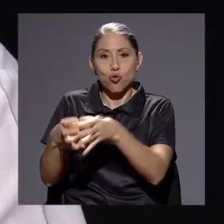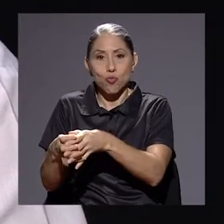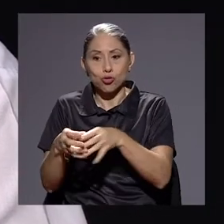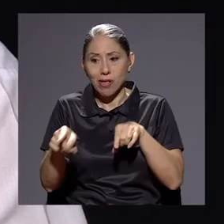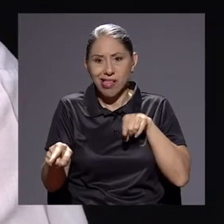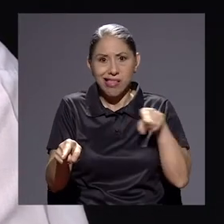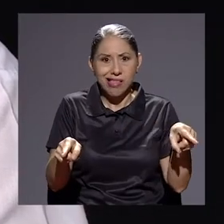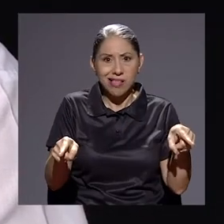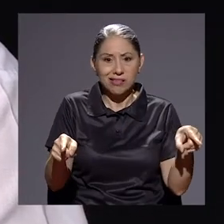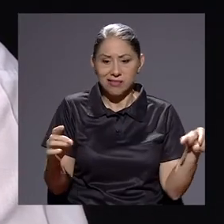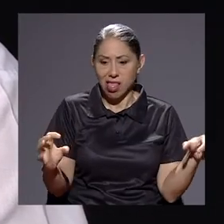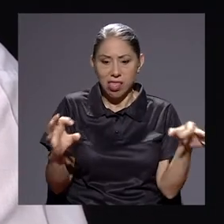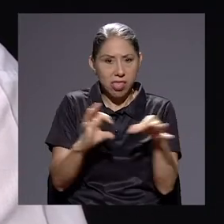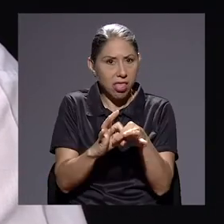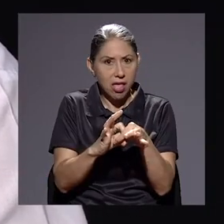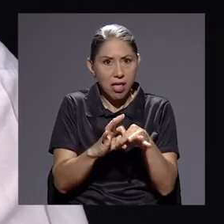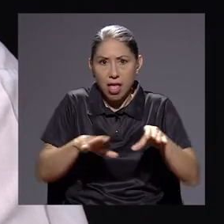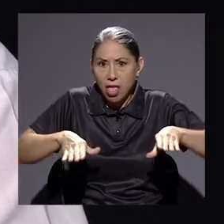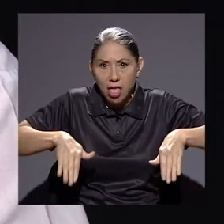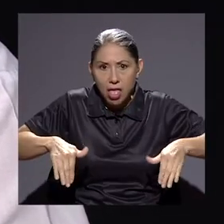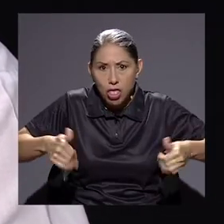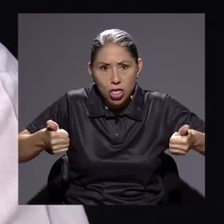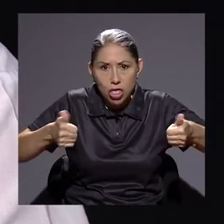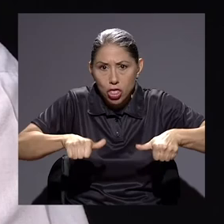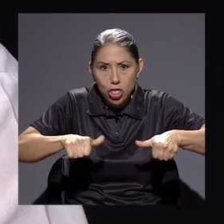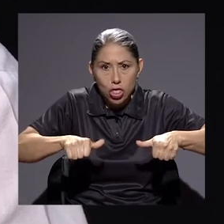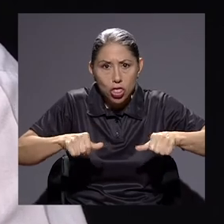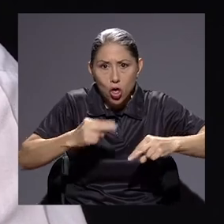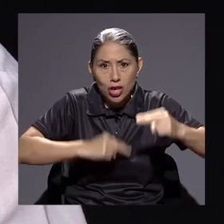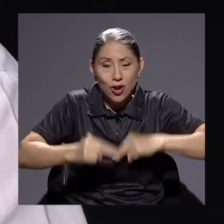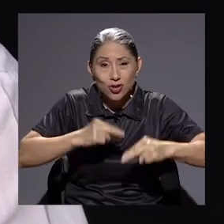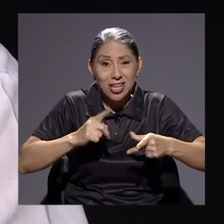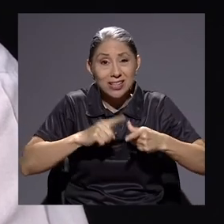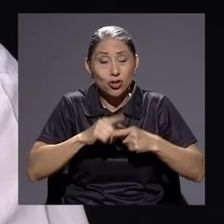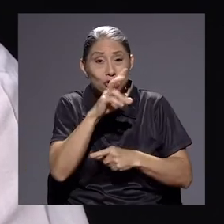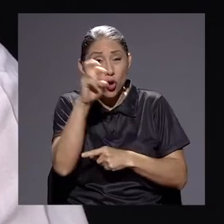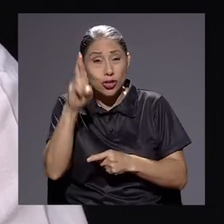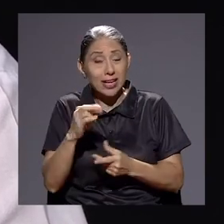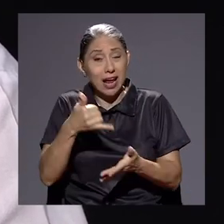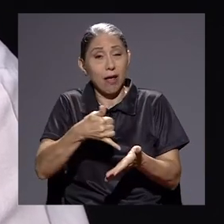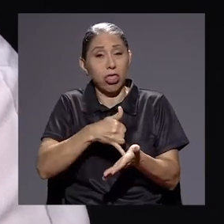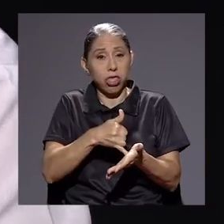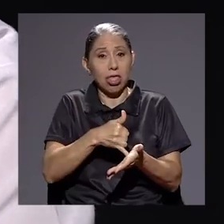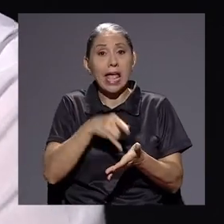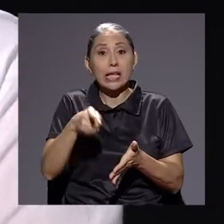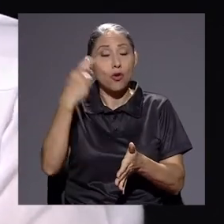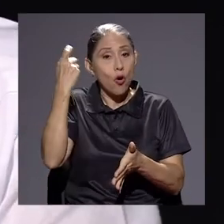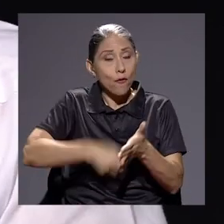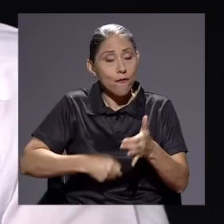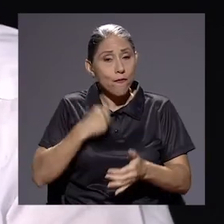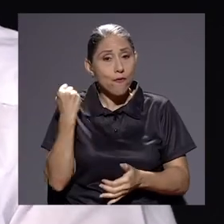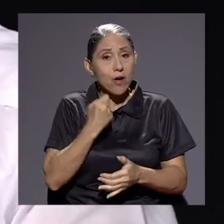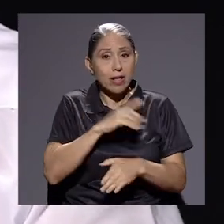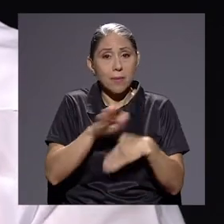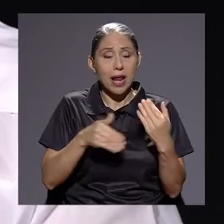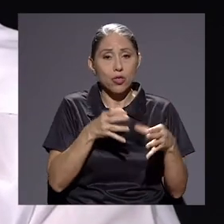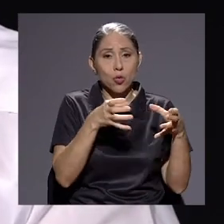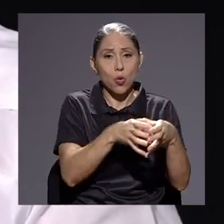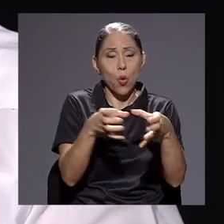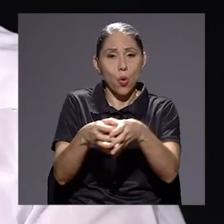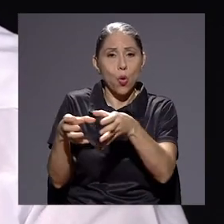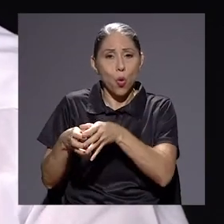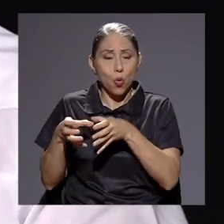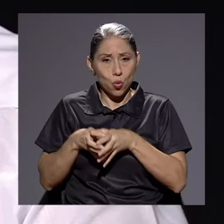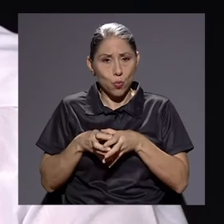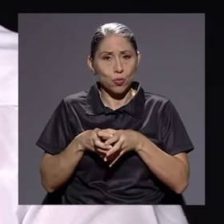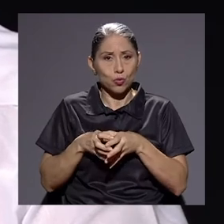negocian, Costa Rica se fractura. Y los resultados serán duros para todos los grupos. Porque una división muy grande